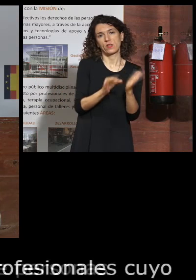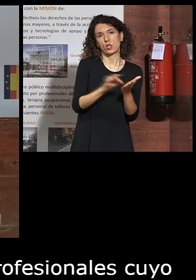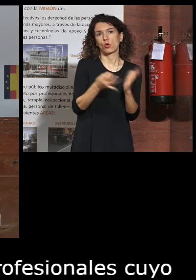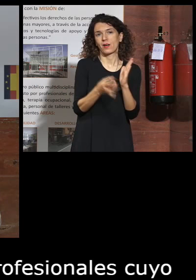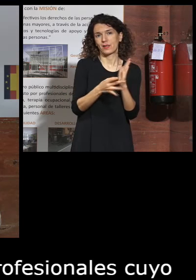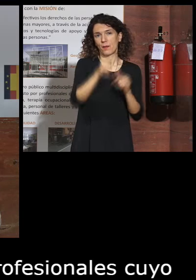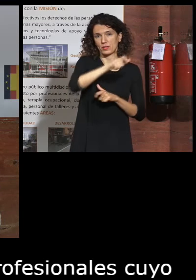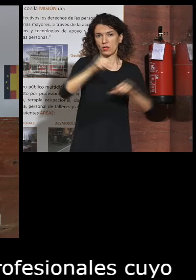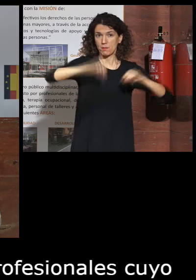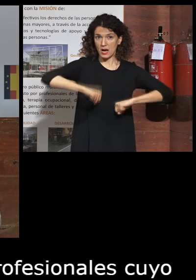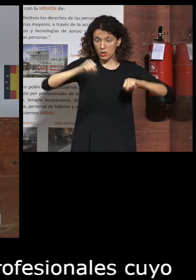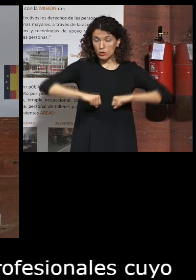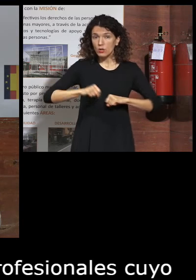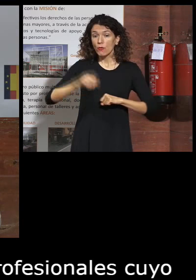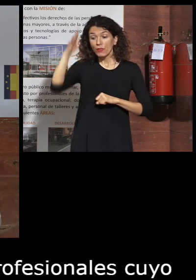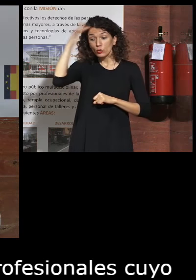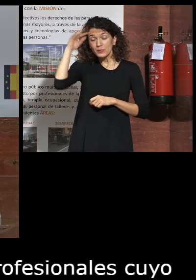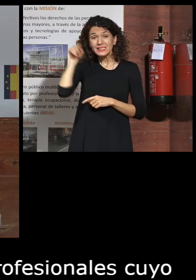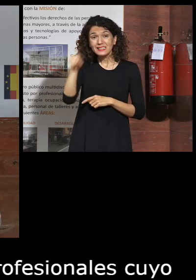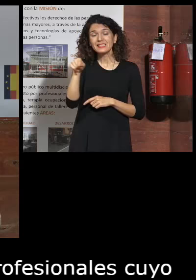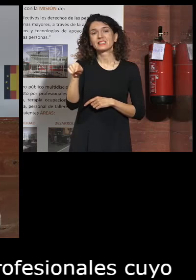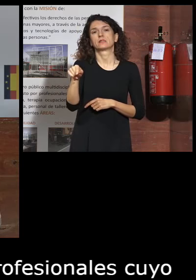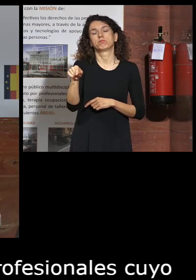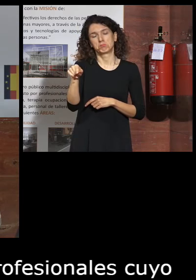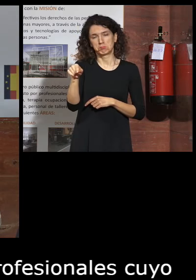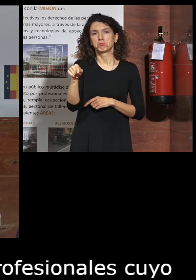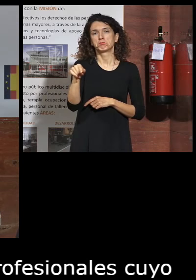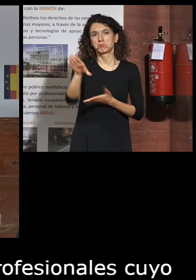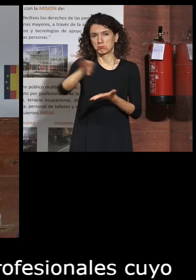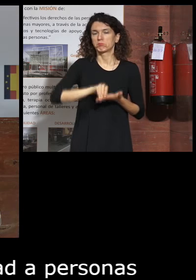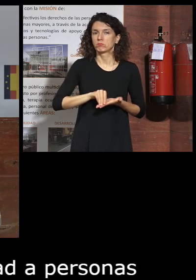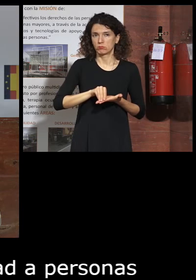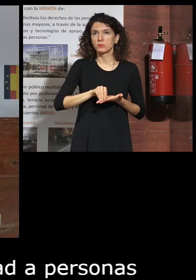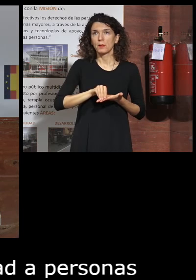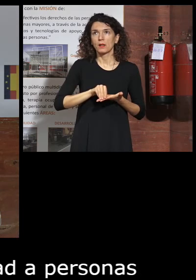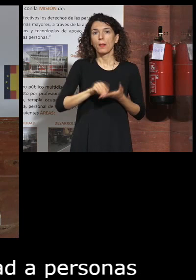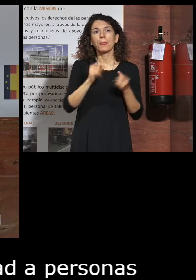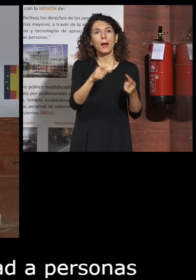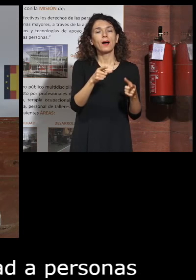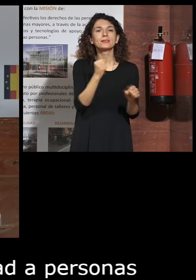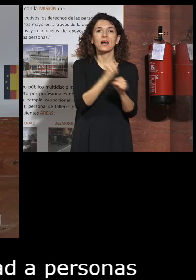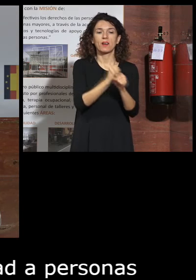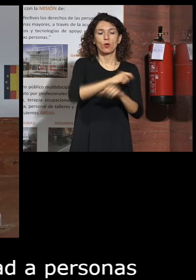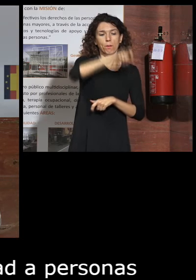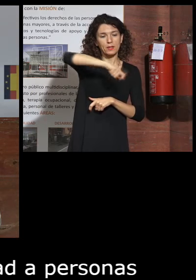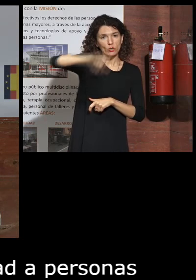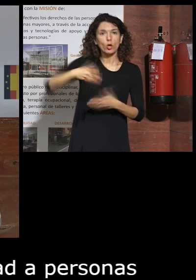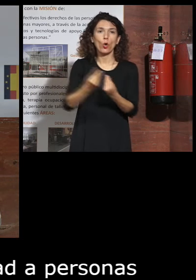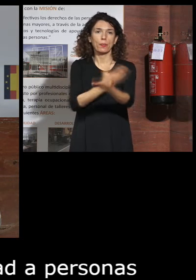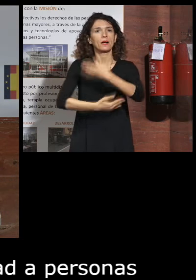mayores pues esta filosofía convenía también muy bien con la idea de ofrecer empleo a personas con